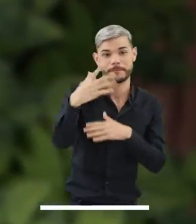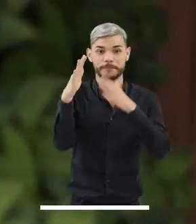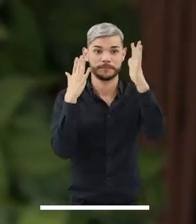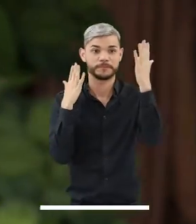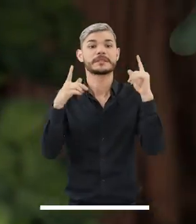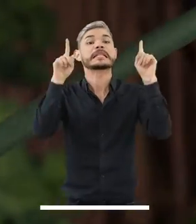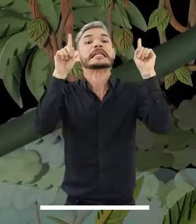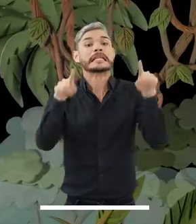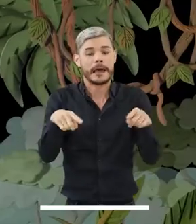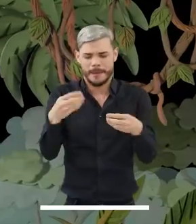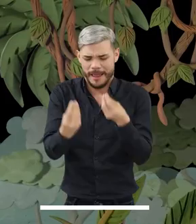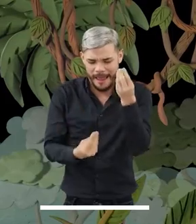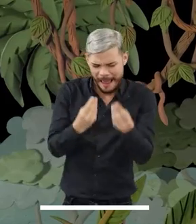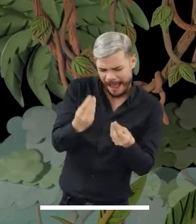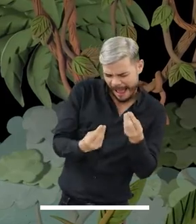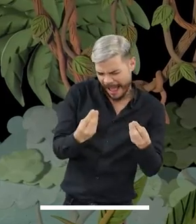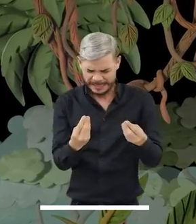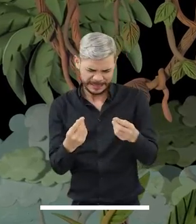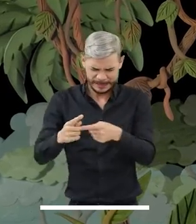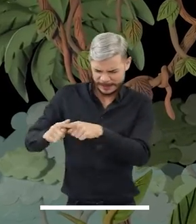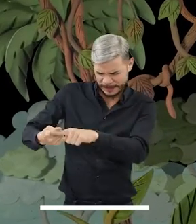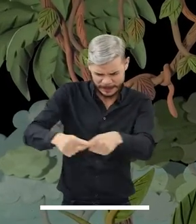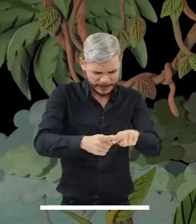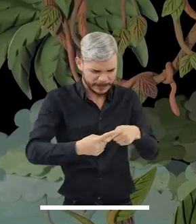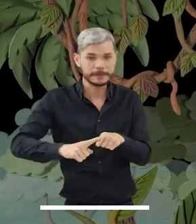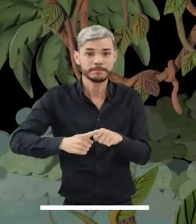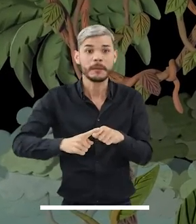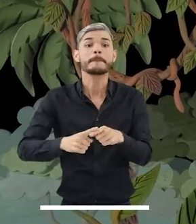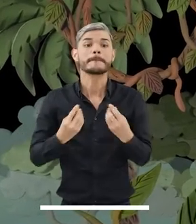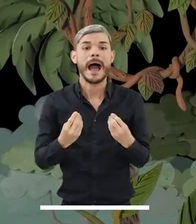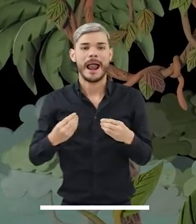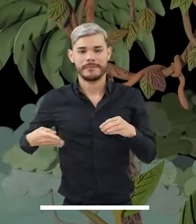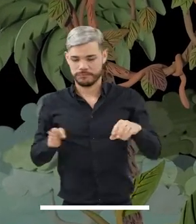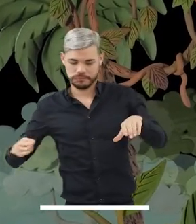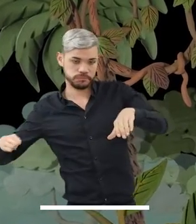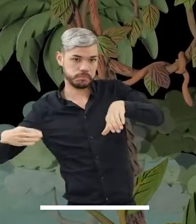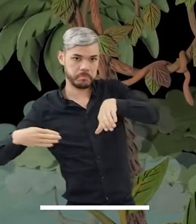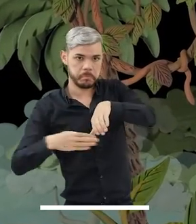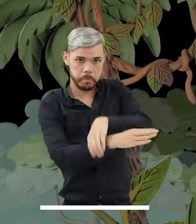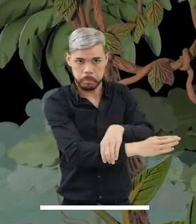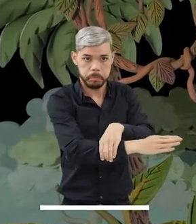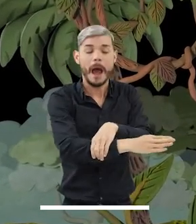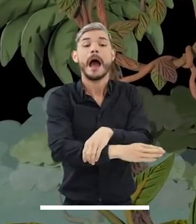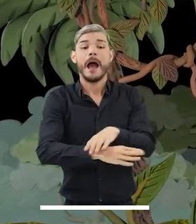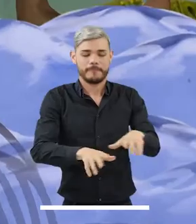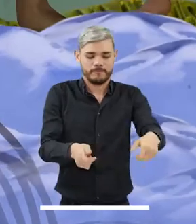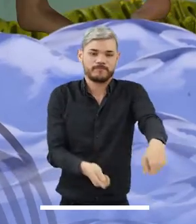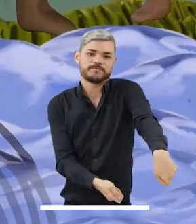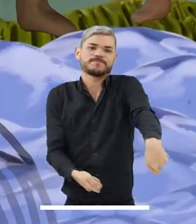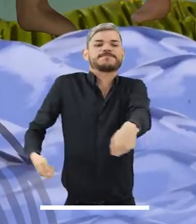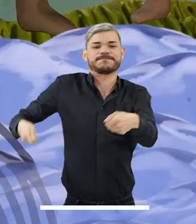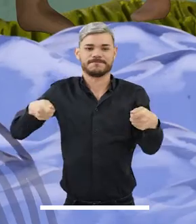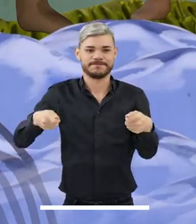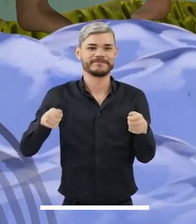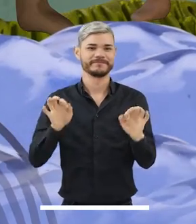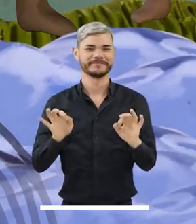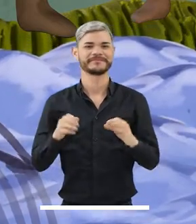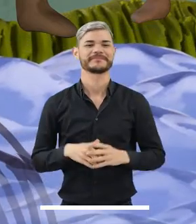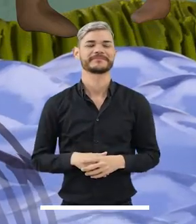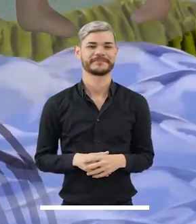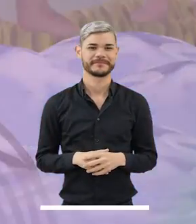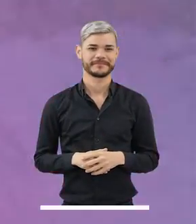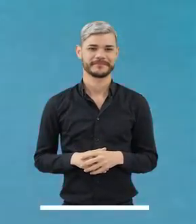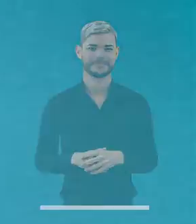la selva. También diseñan trampas cónicas donde los peces entran atraídos por un cebo y quedan atrapados en un